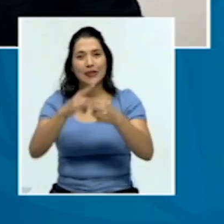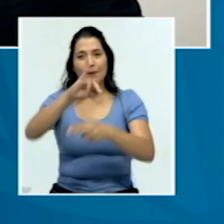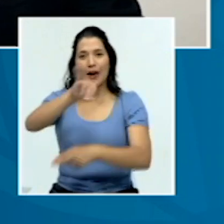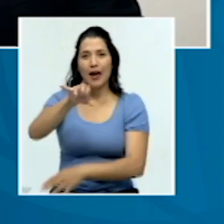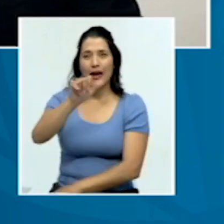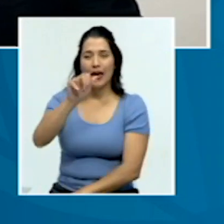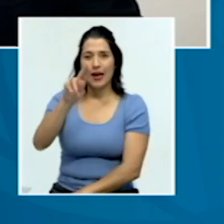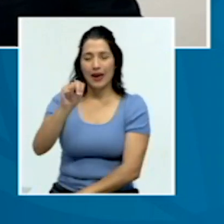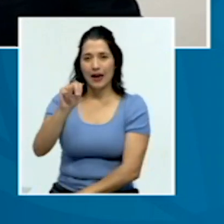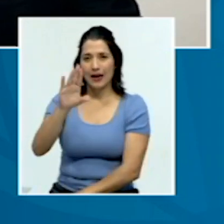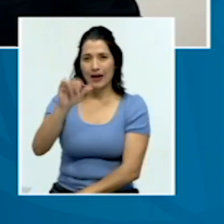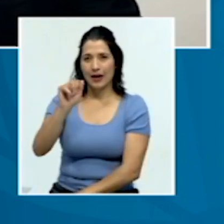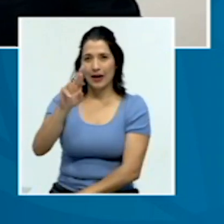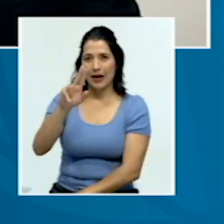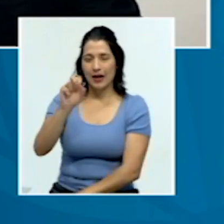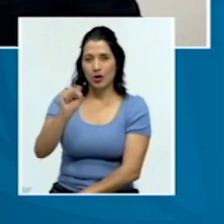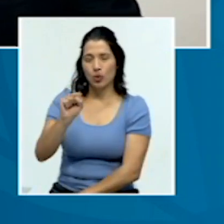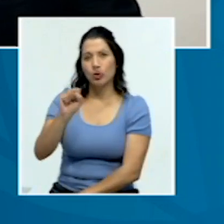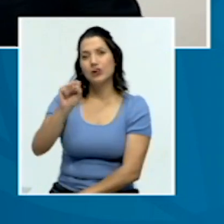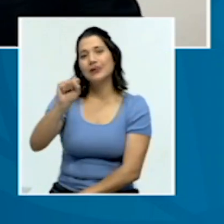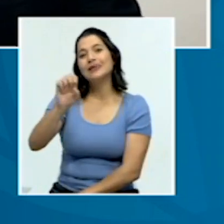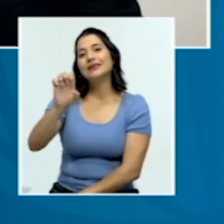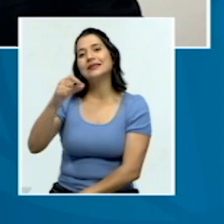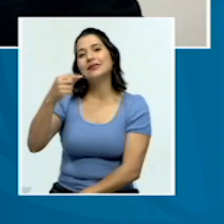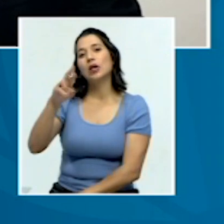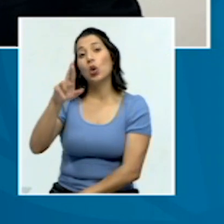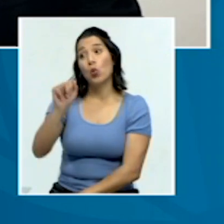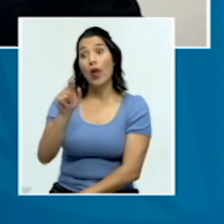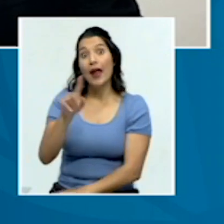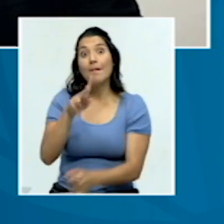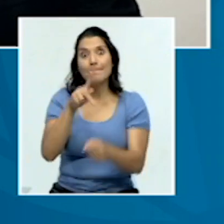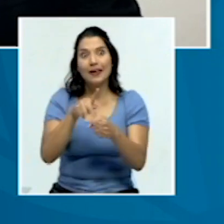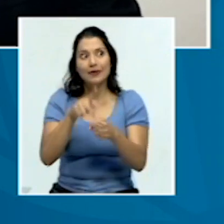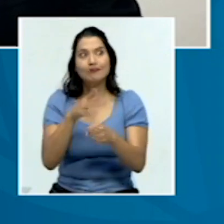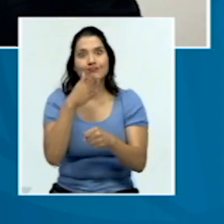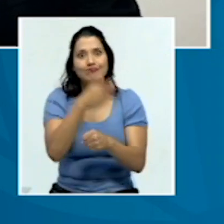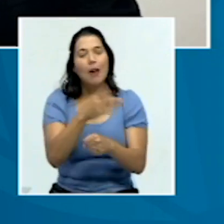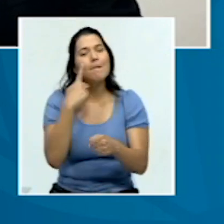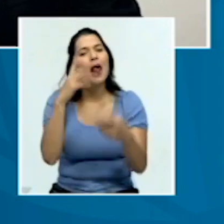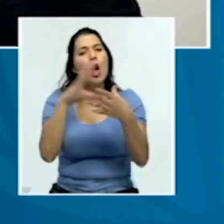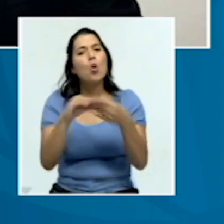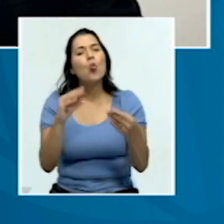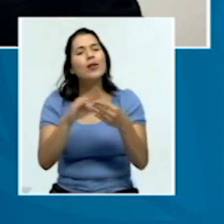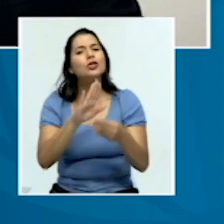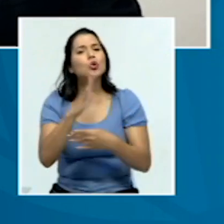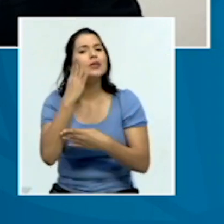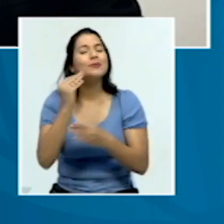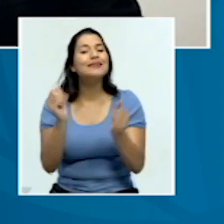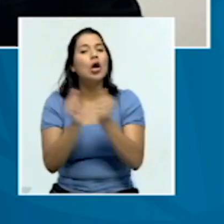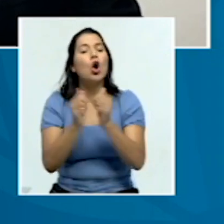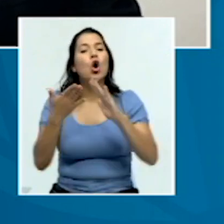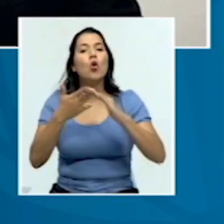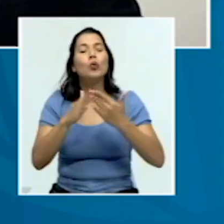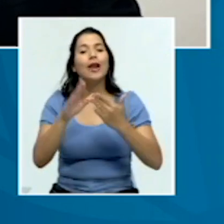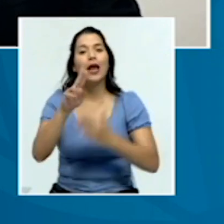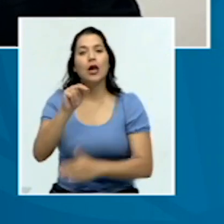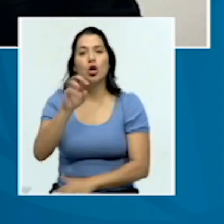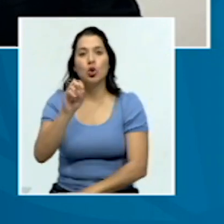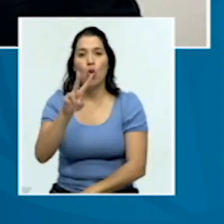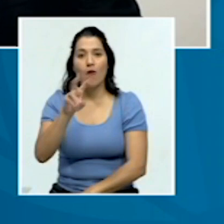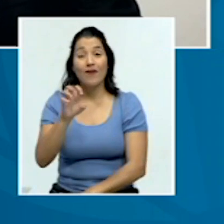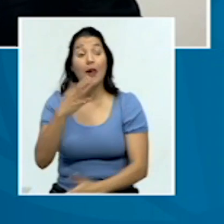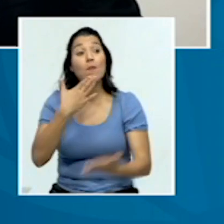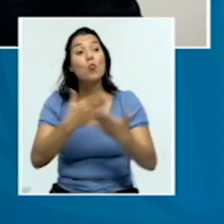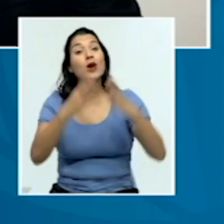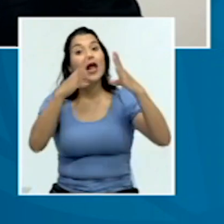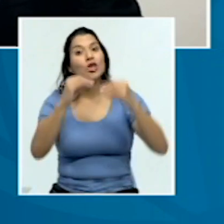expedición, a que nos cuente lo que vivieron con la comunidad Nove. Buenas noches, doctor Segura. Bienvenido a